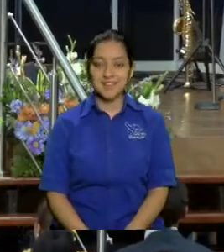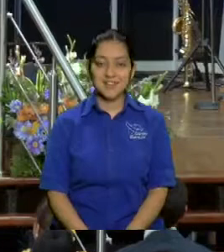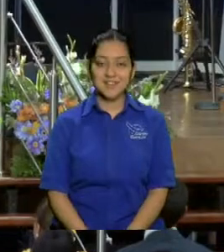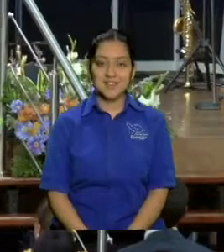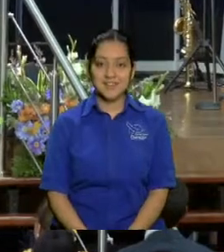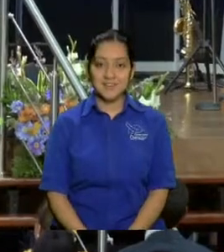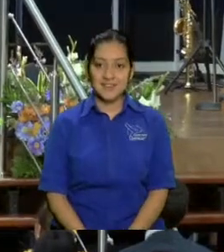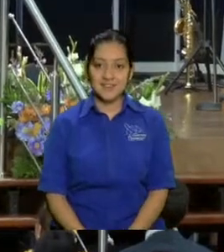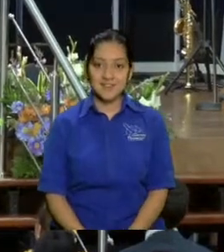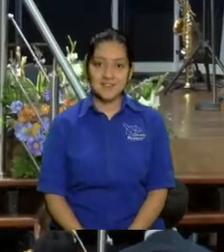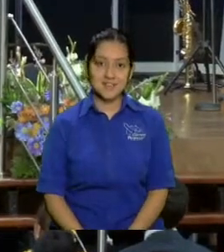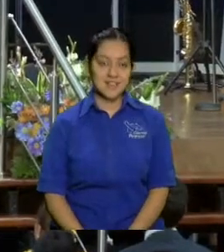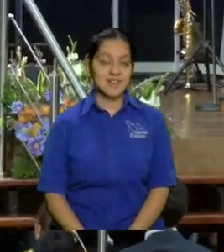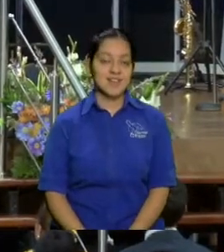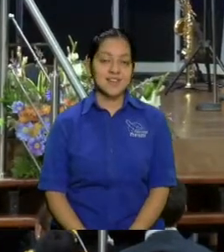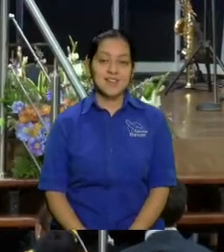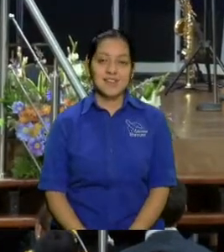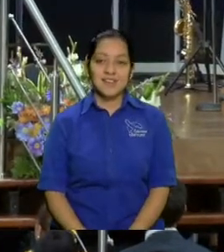genio trabajando